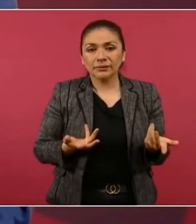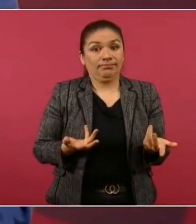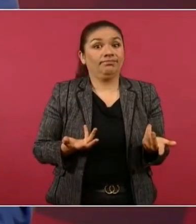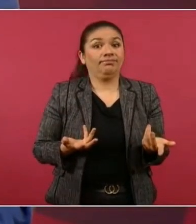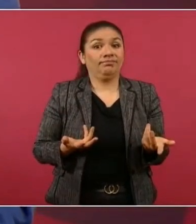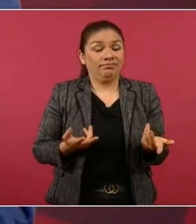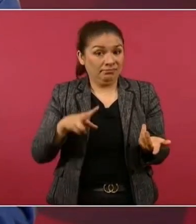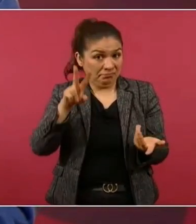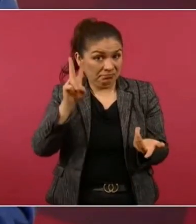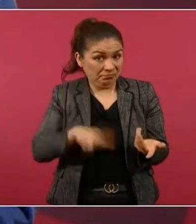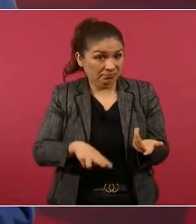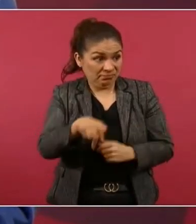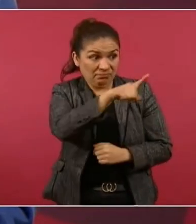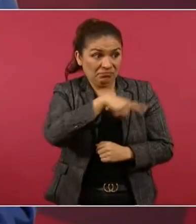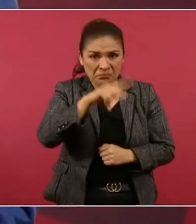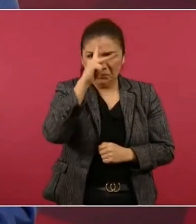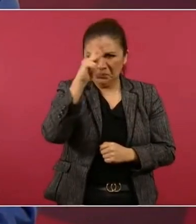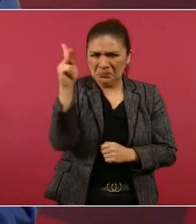muy reaccionarios,